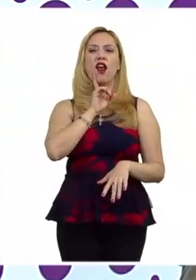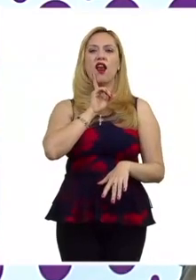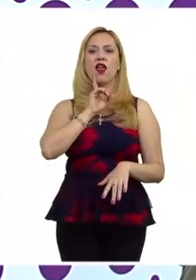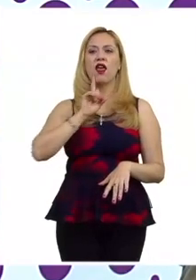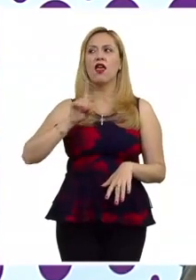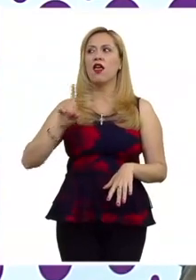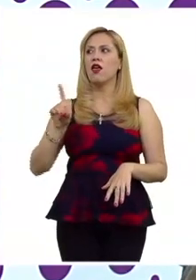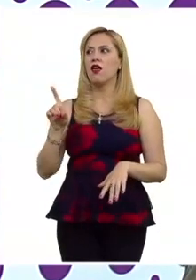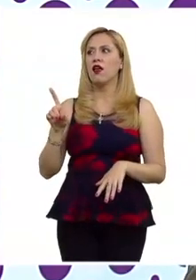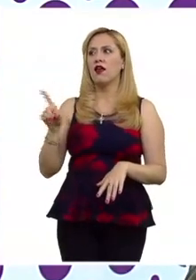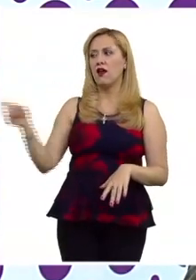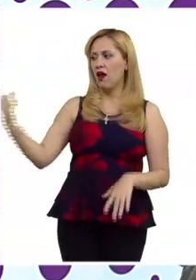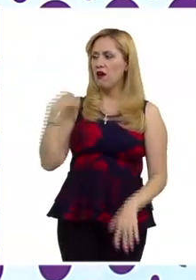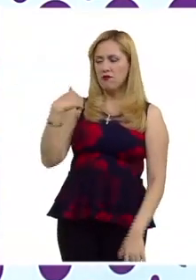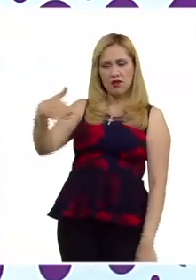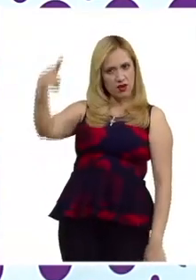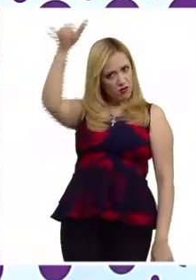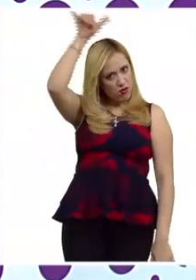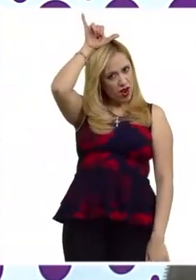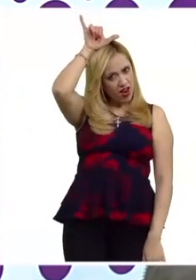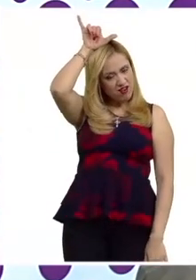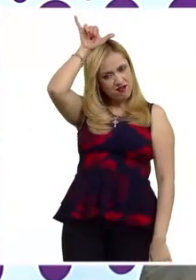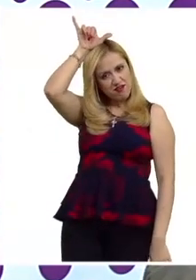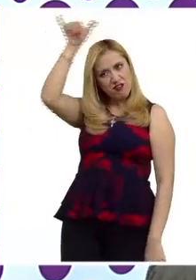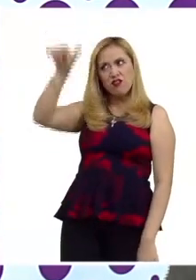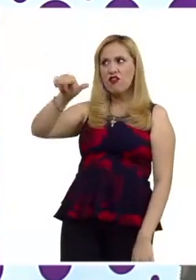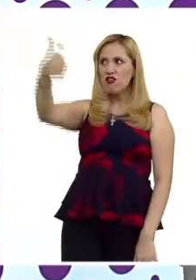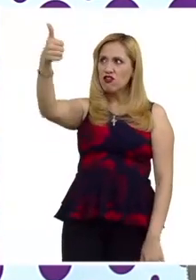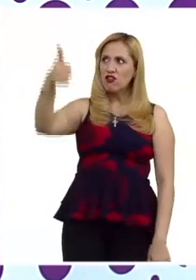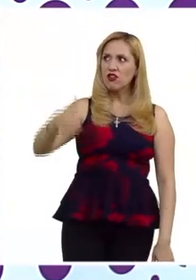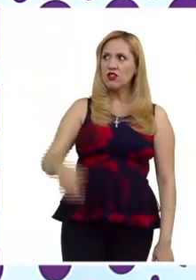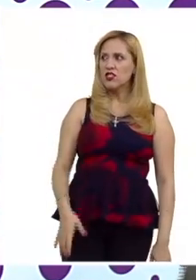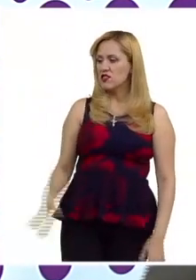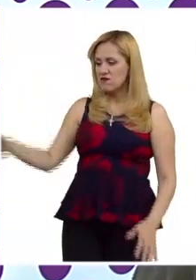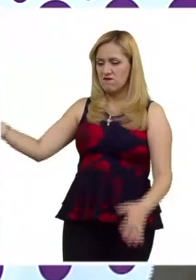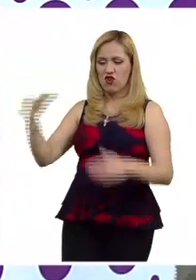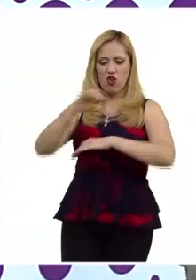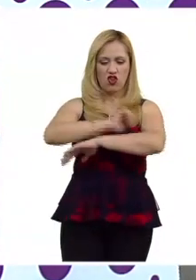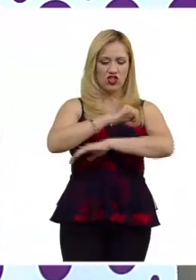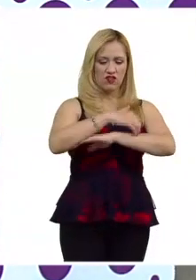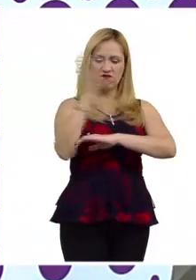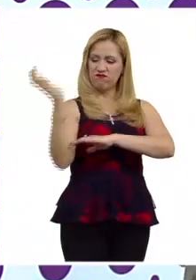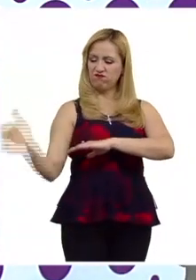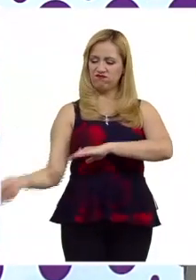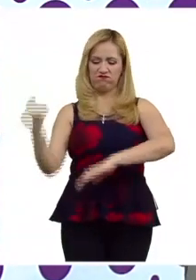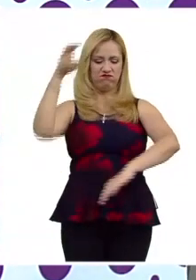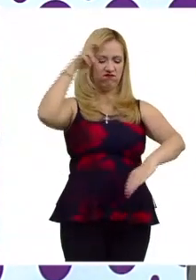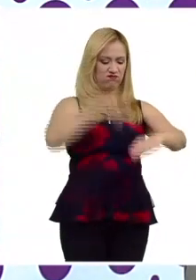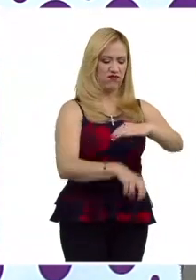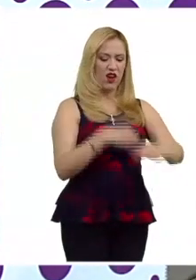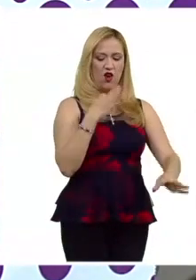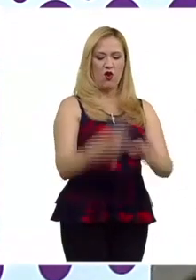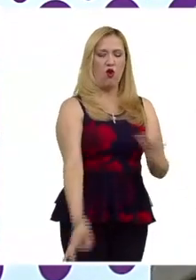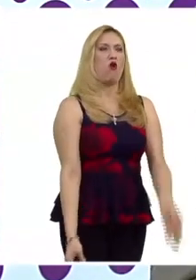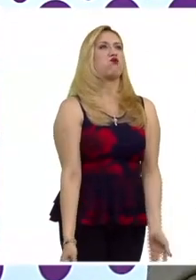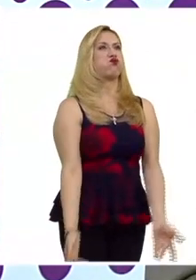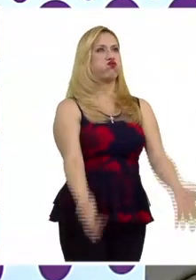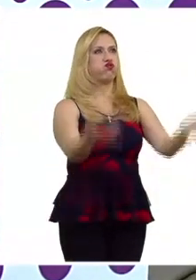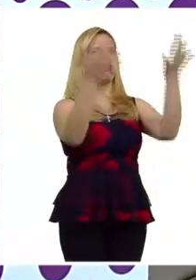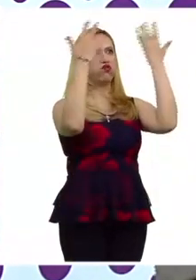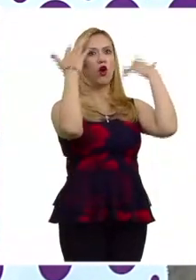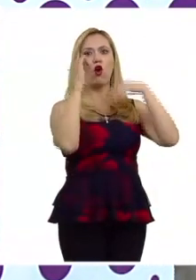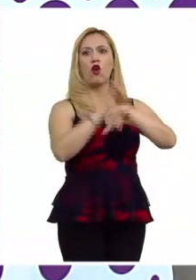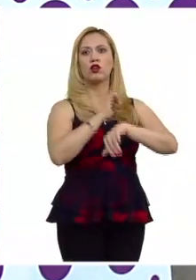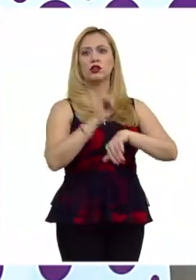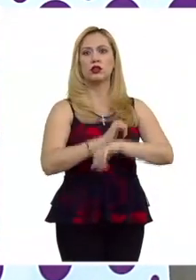le ponía el cuerno, así de fácil, la mete en una cajuela y quema el coche. Y entonces, en Jalisco, la fiscalía, que